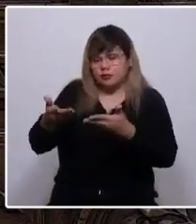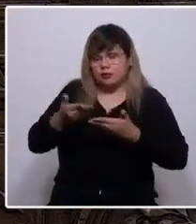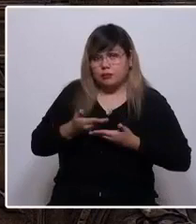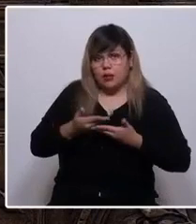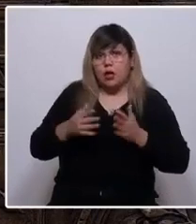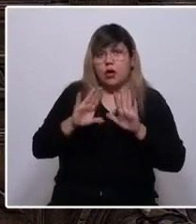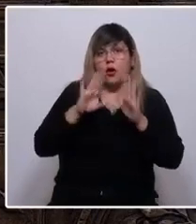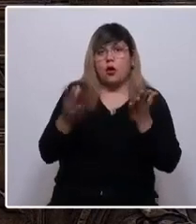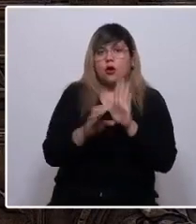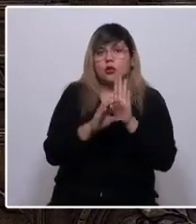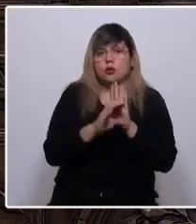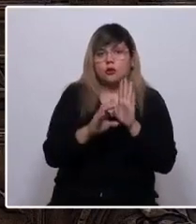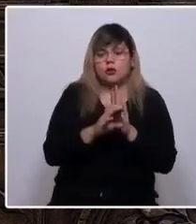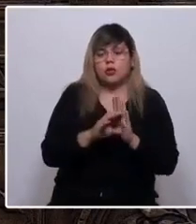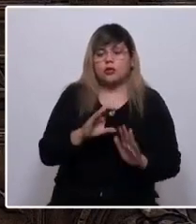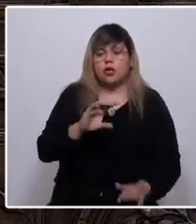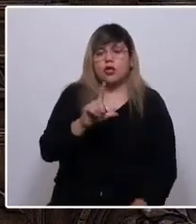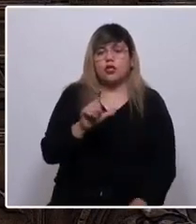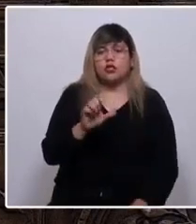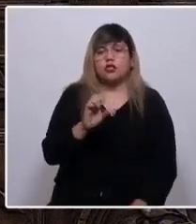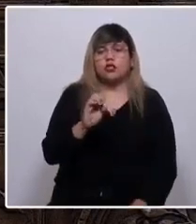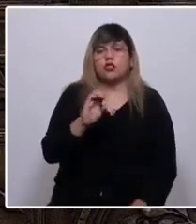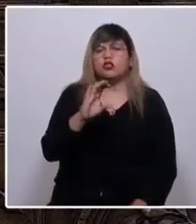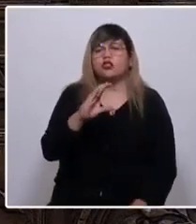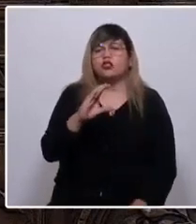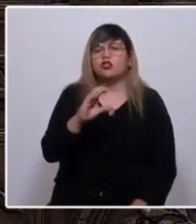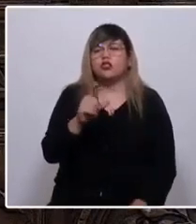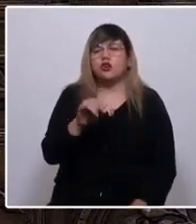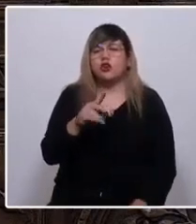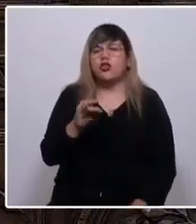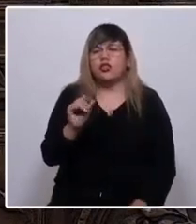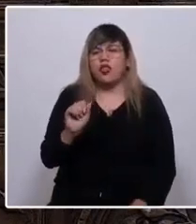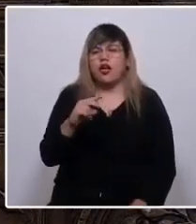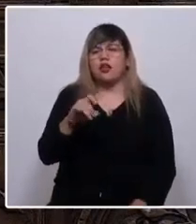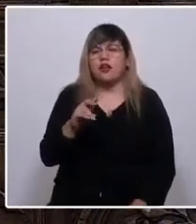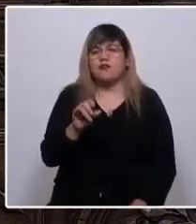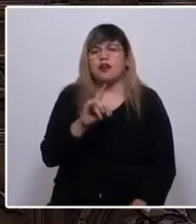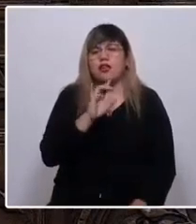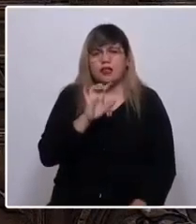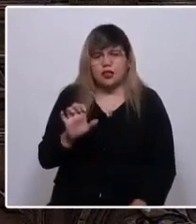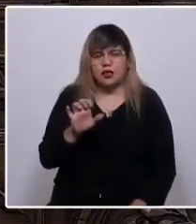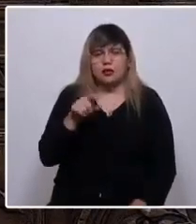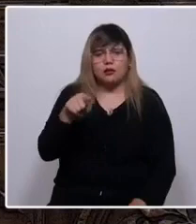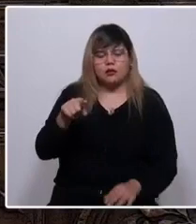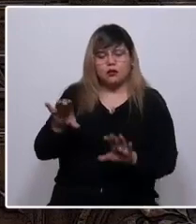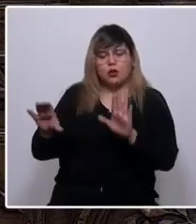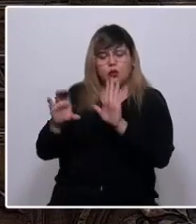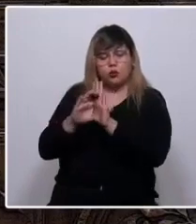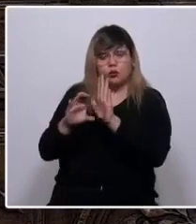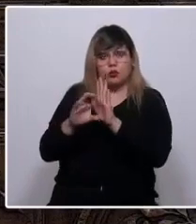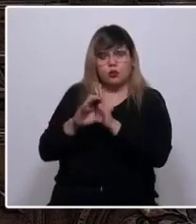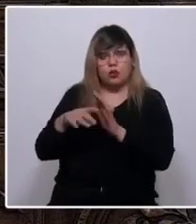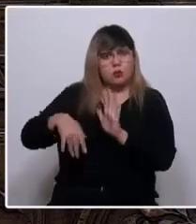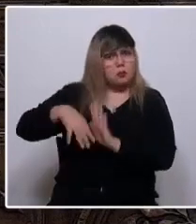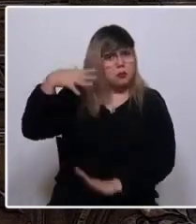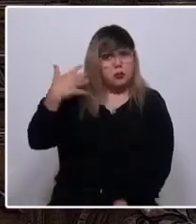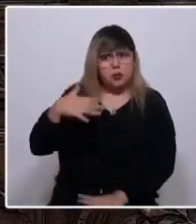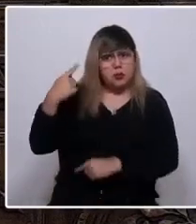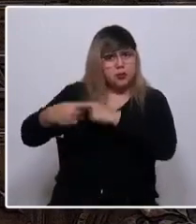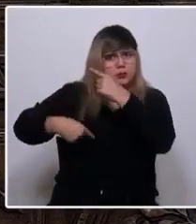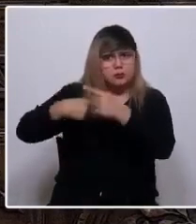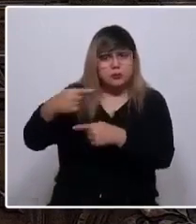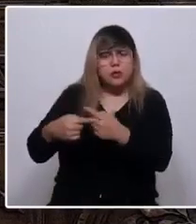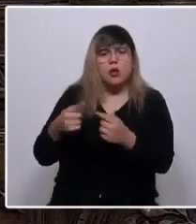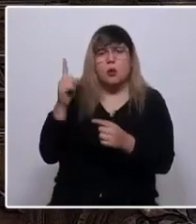constituyente señora Yoconda Navarrete. Hoy, cuando en nuestro país cursamos una crisis social e institucional de las más importantes que hemos vivido durante las